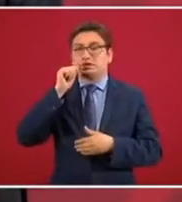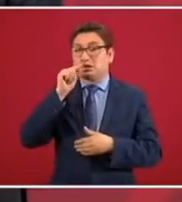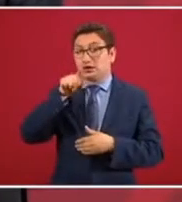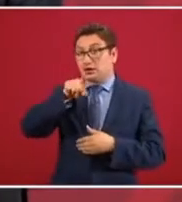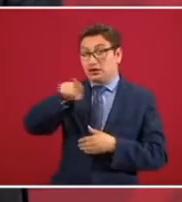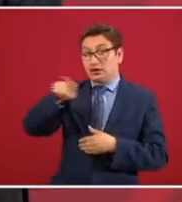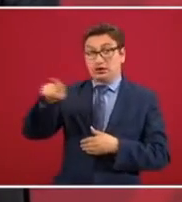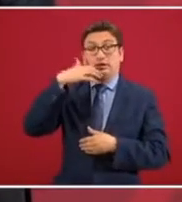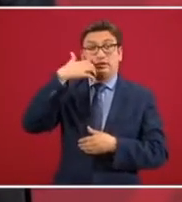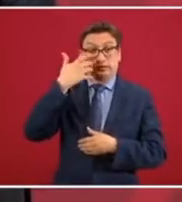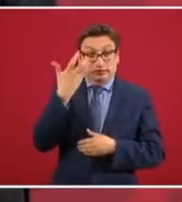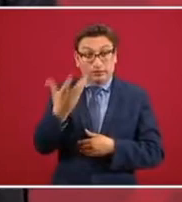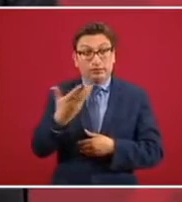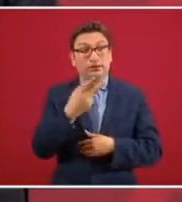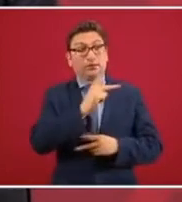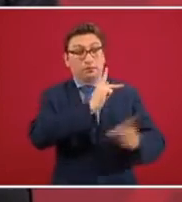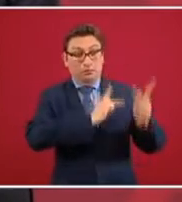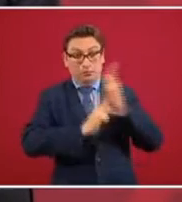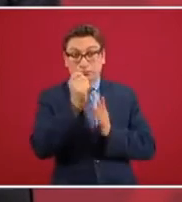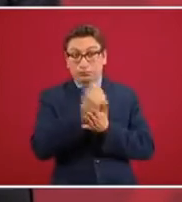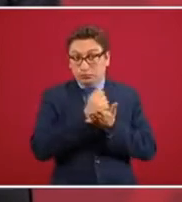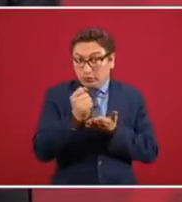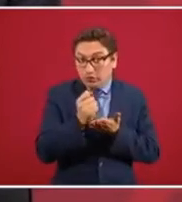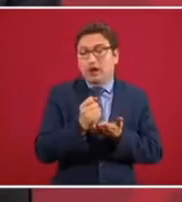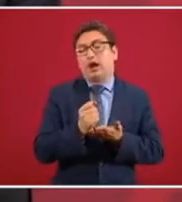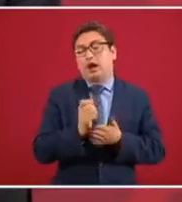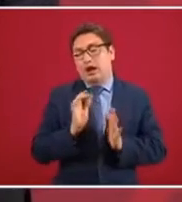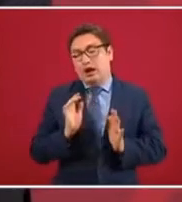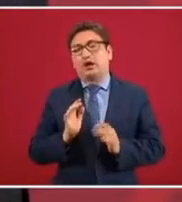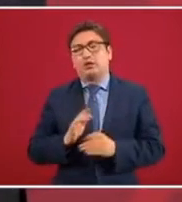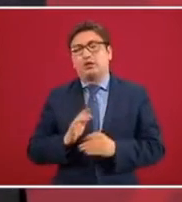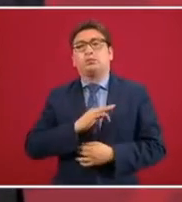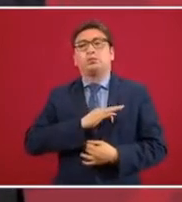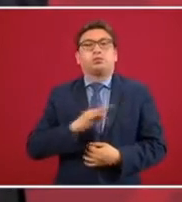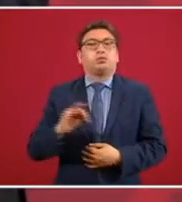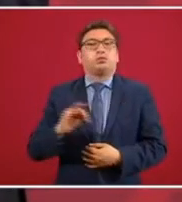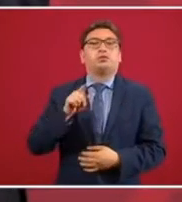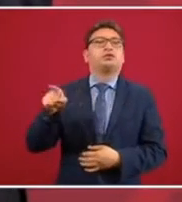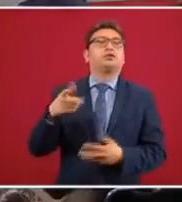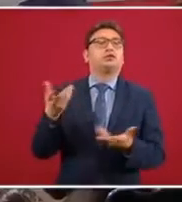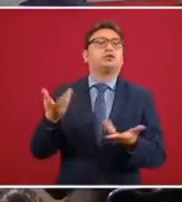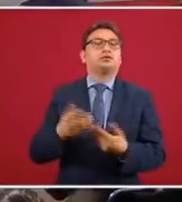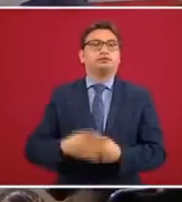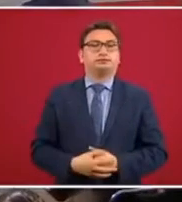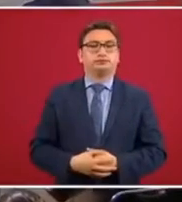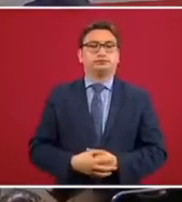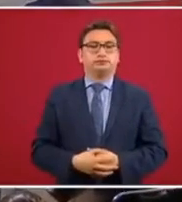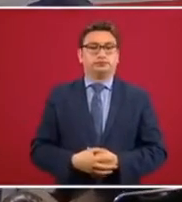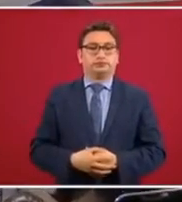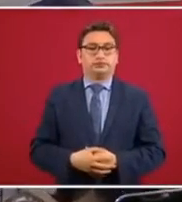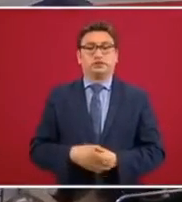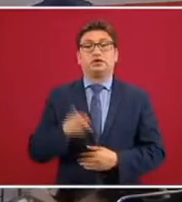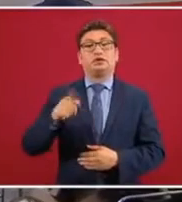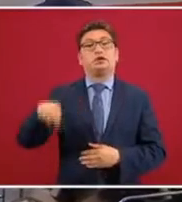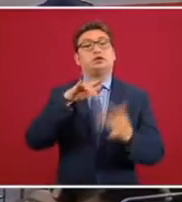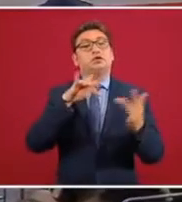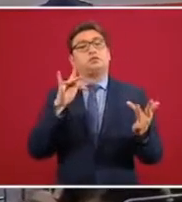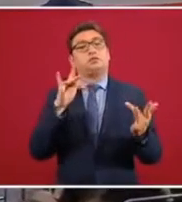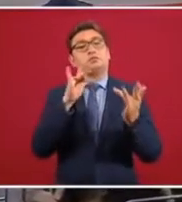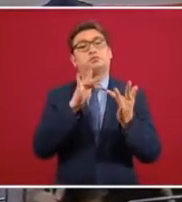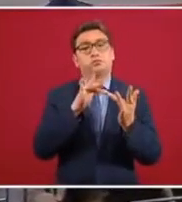estos créditos que se comunique